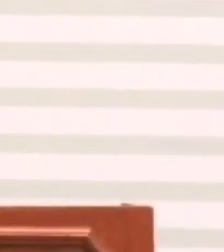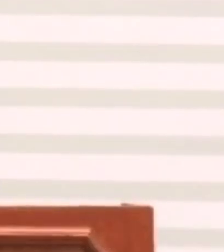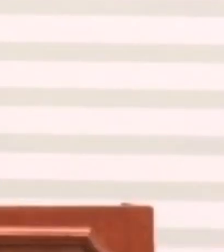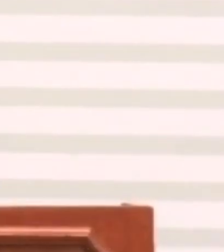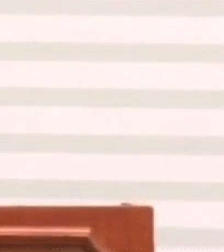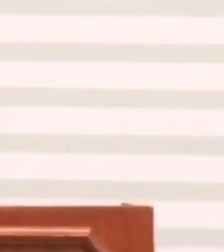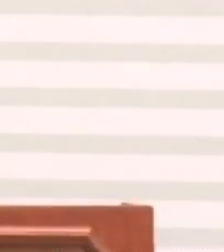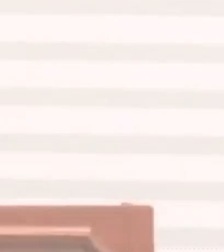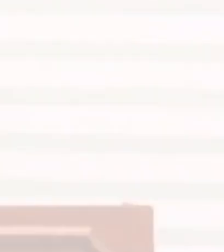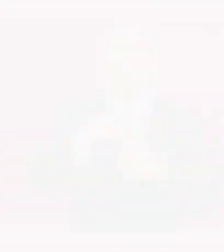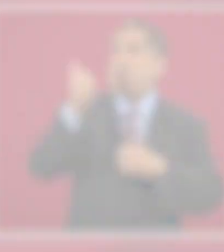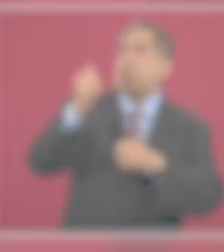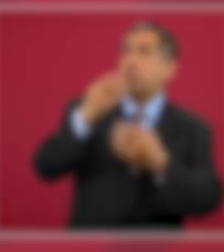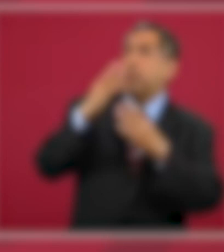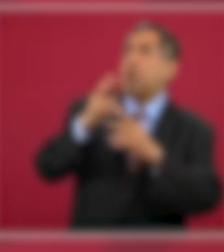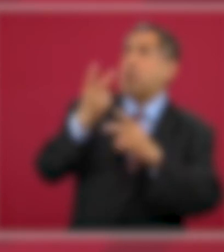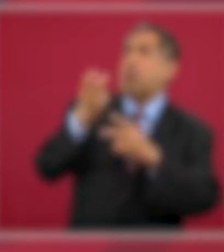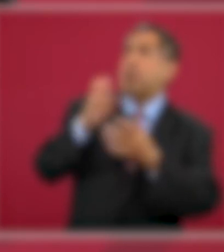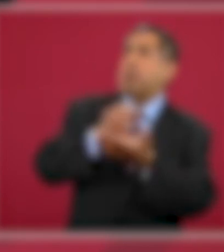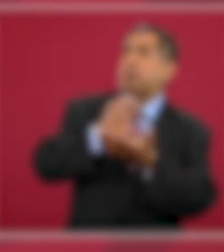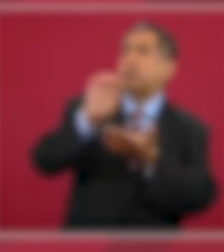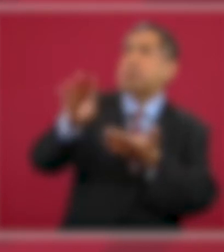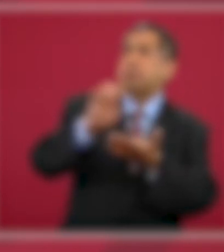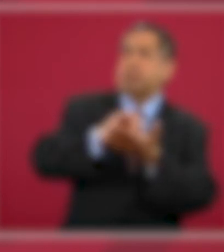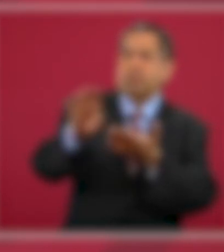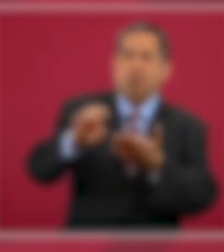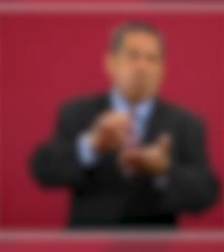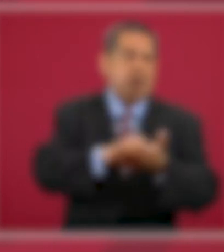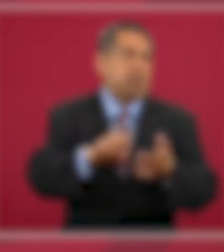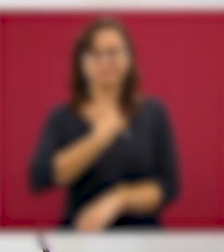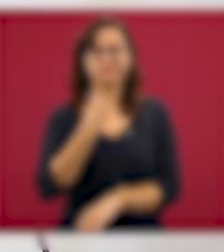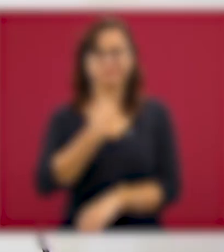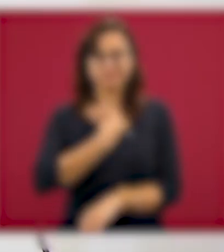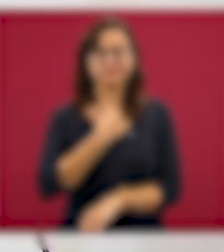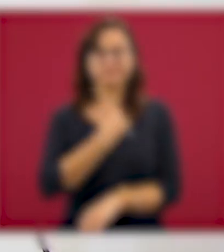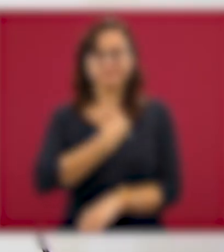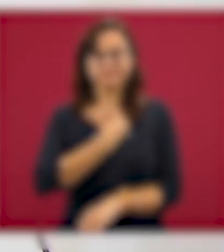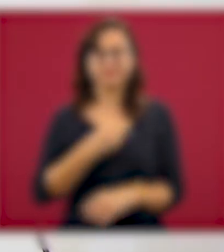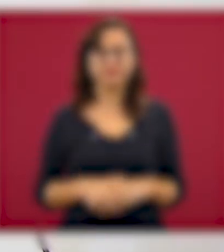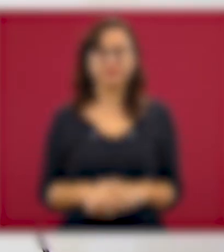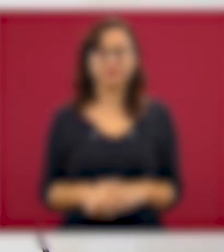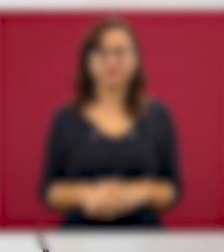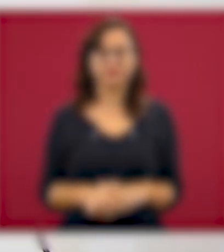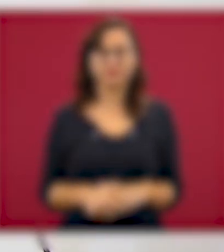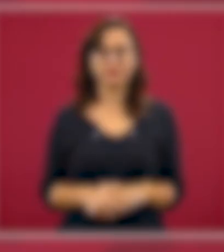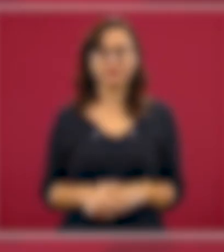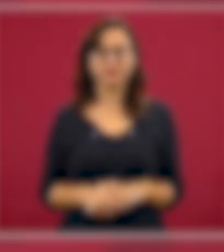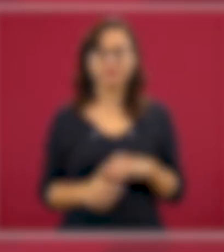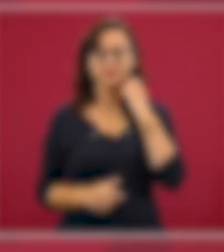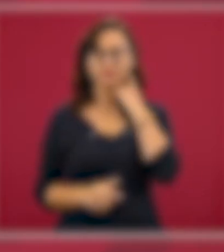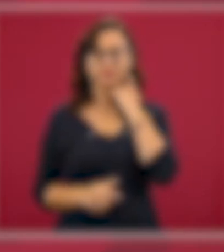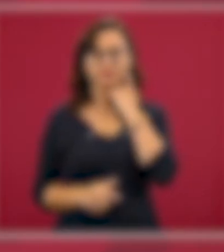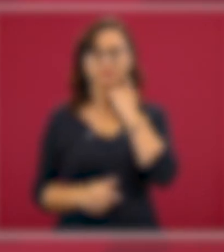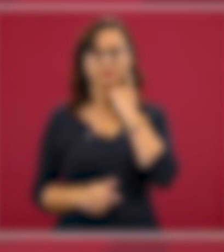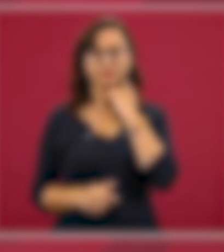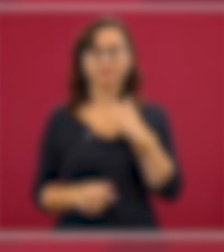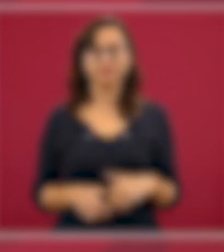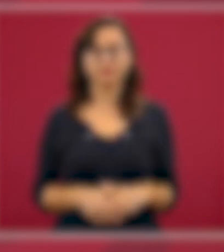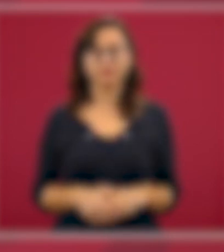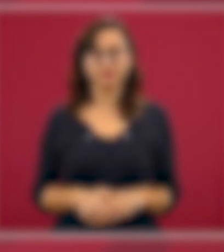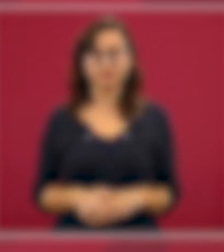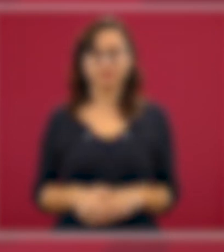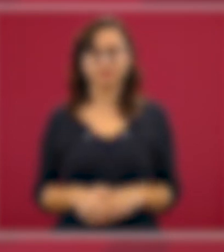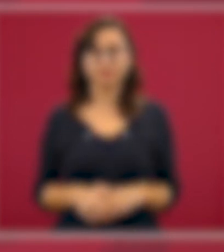donde estaba involucrado el general. El mandatario reiteró que se castigará a todos los que cometen delitos, ya sea tanto a la delincuencia